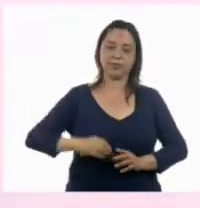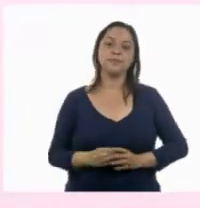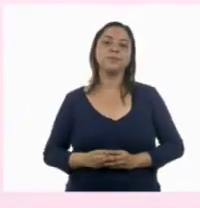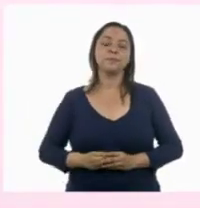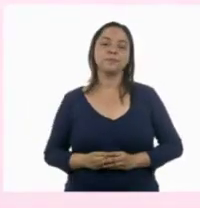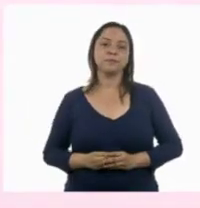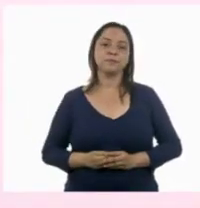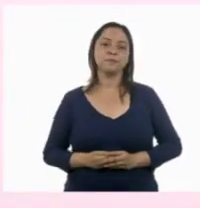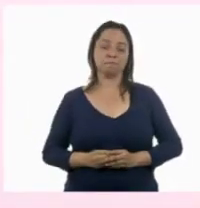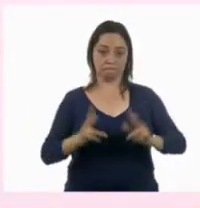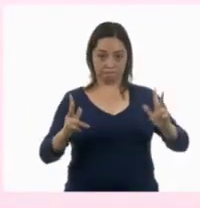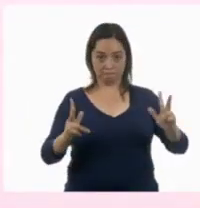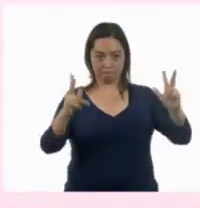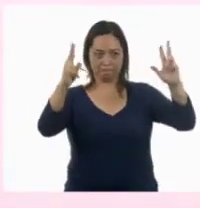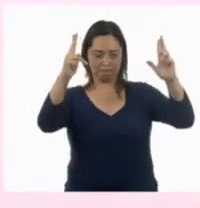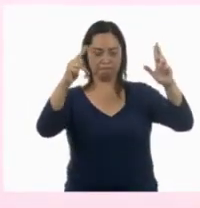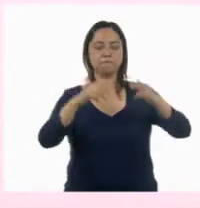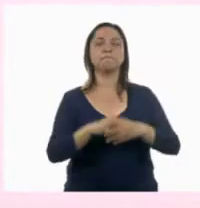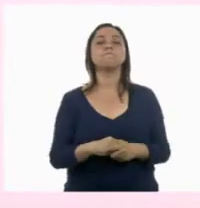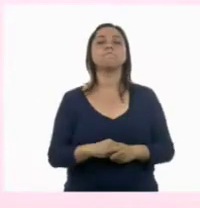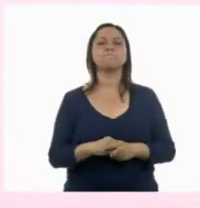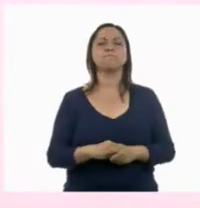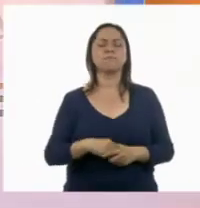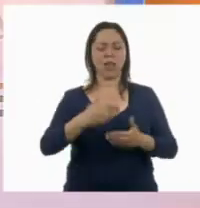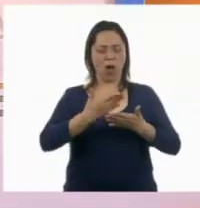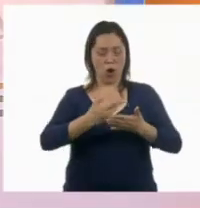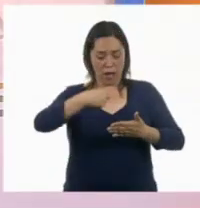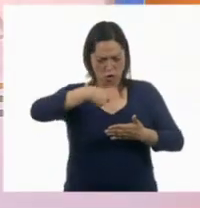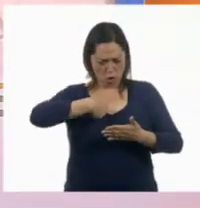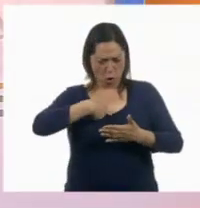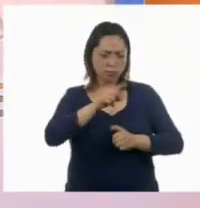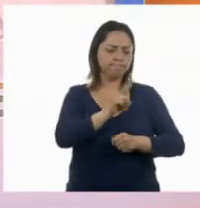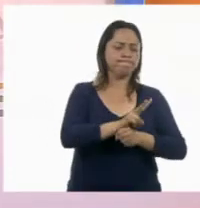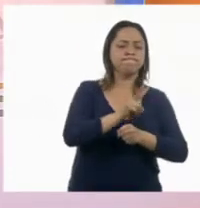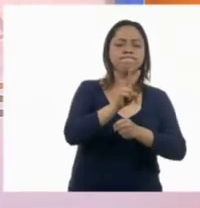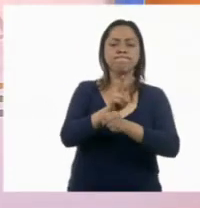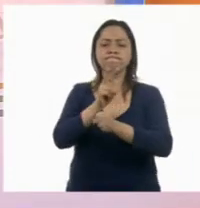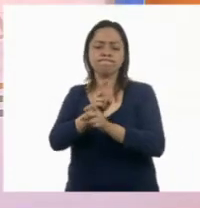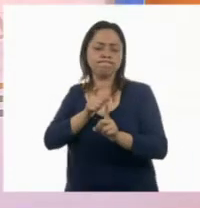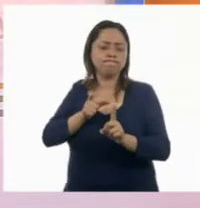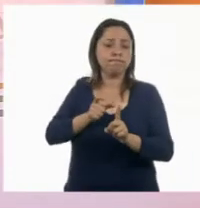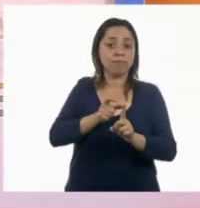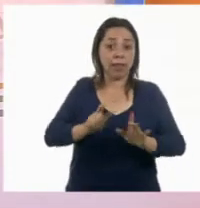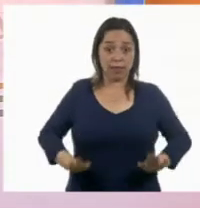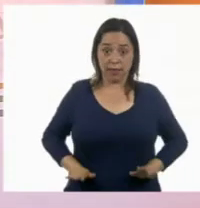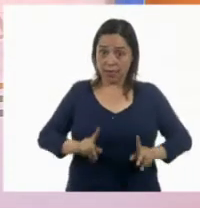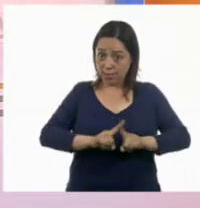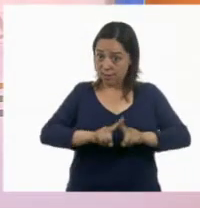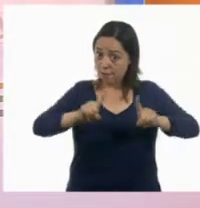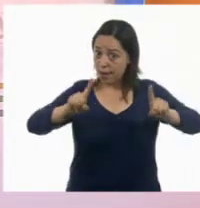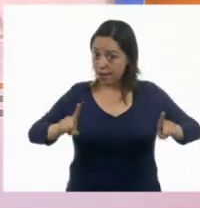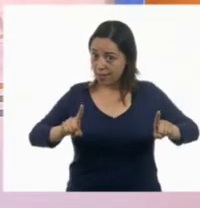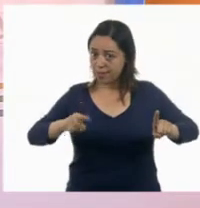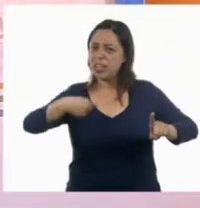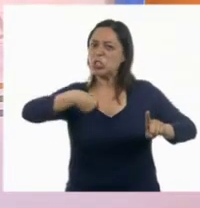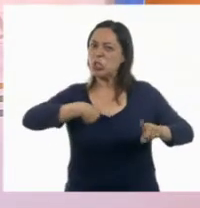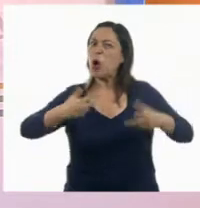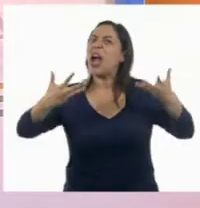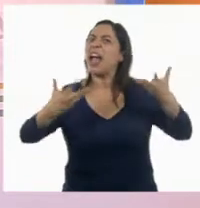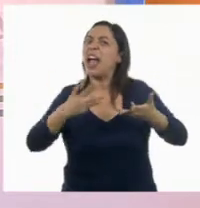¿Qué puedo hacer para ser un guardián de las diferencias? Número uno. Y antes que todo,